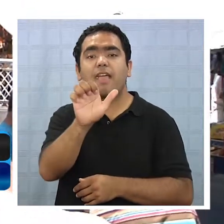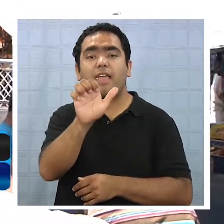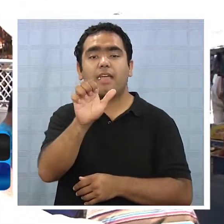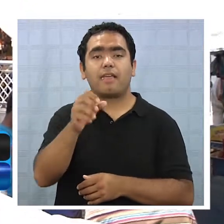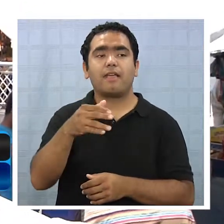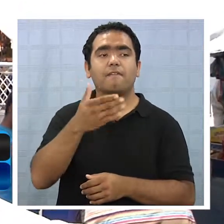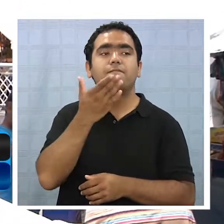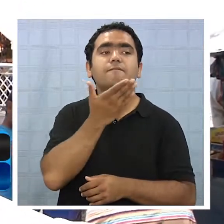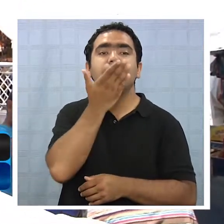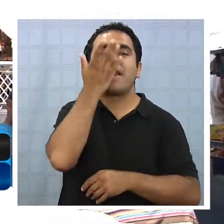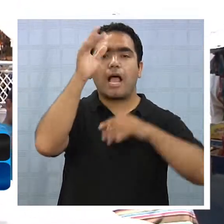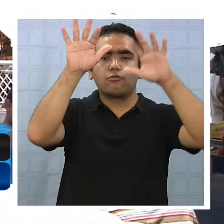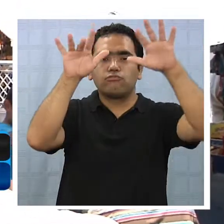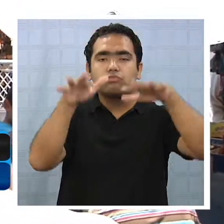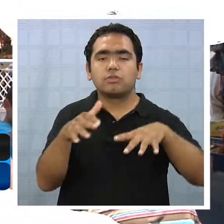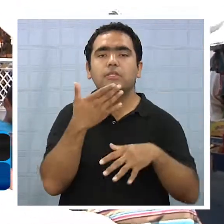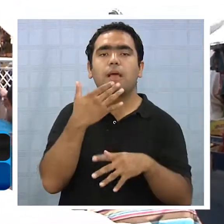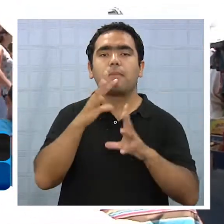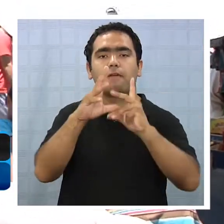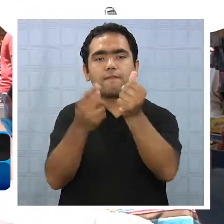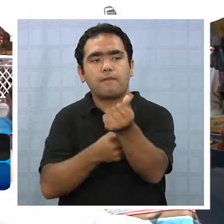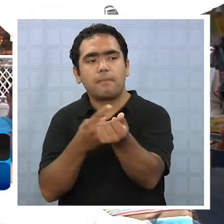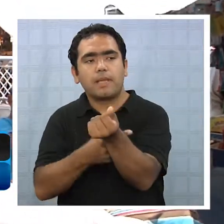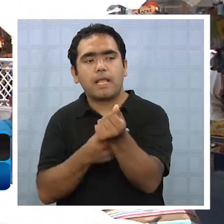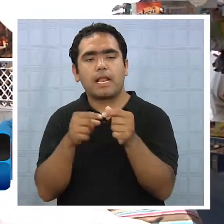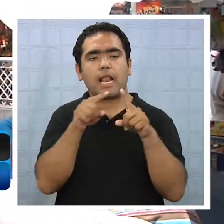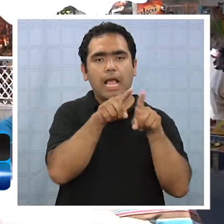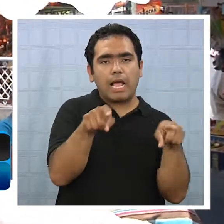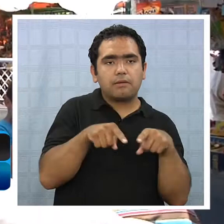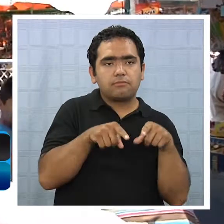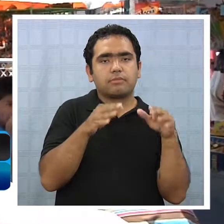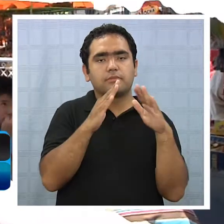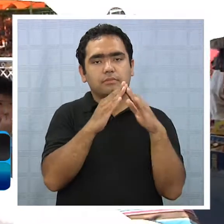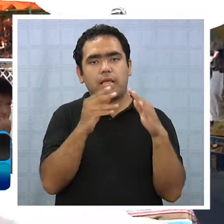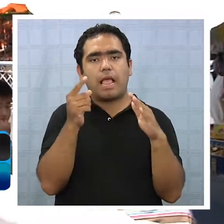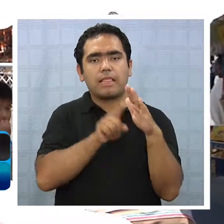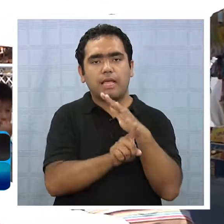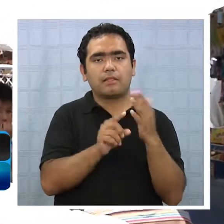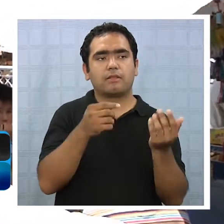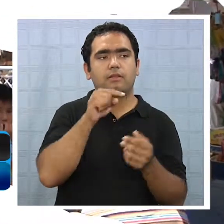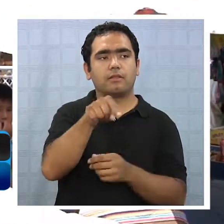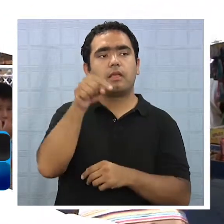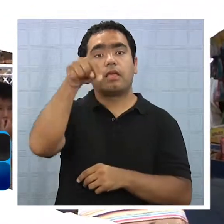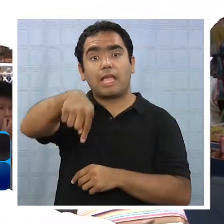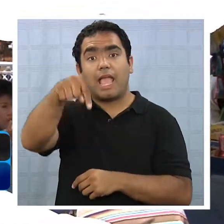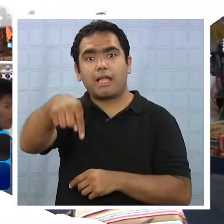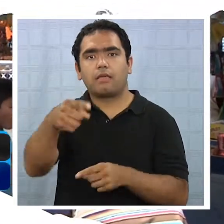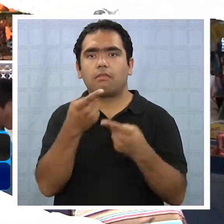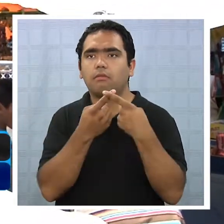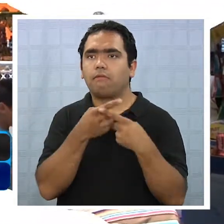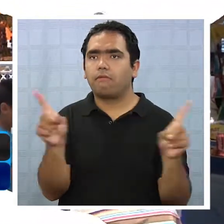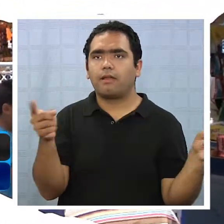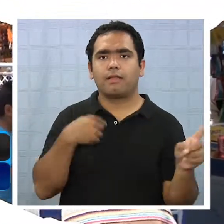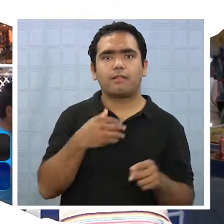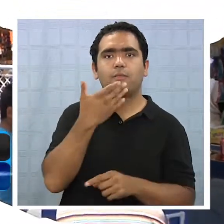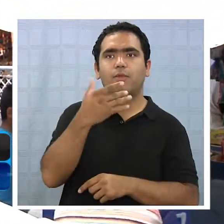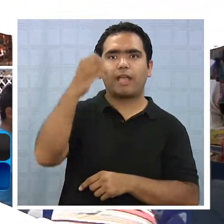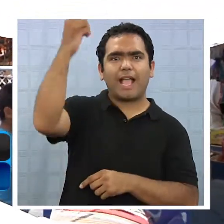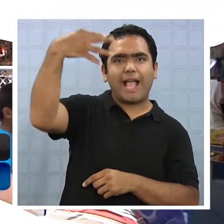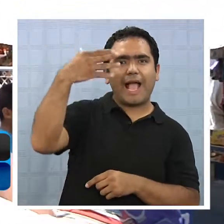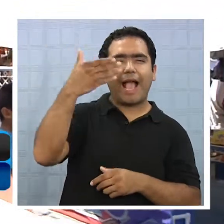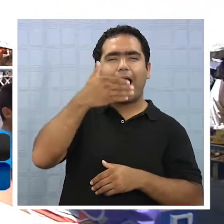junto con los amigos y familia. Siempre los quedamos adentro y hace fuego artificial y todo. Y acá va a ser diferente, acá va a ser con